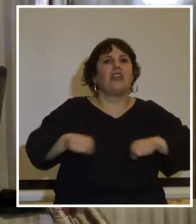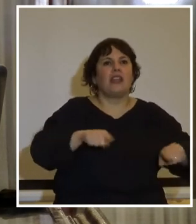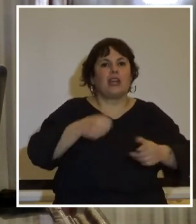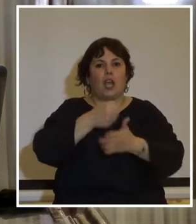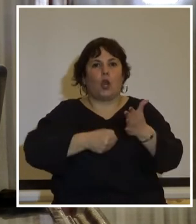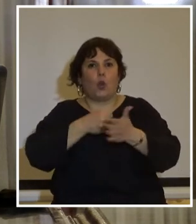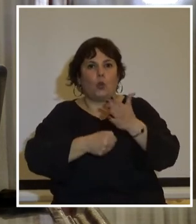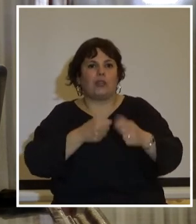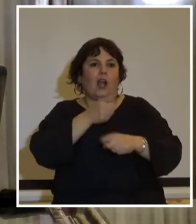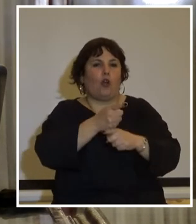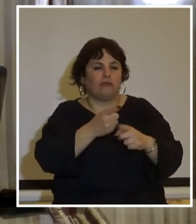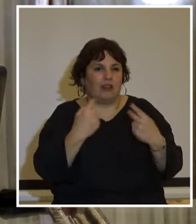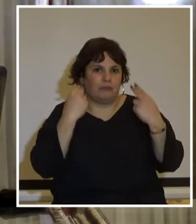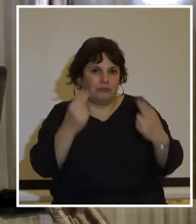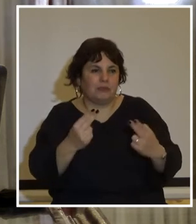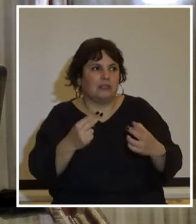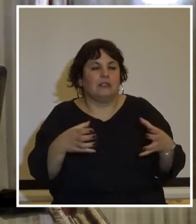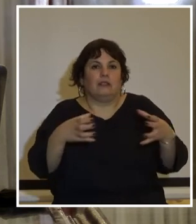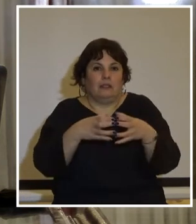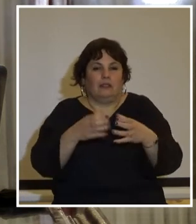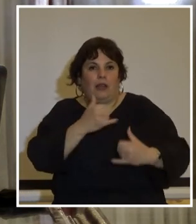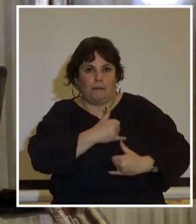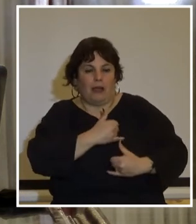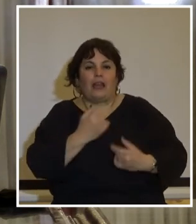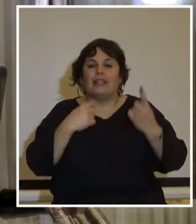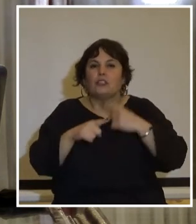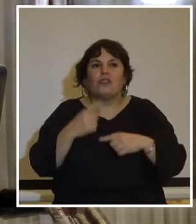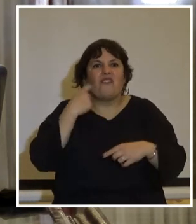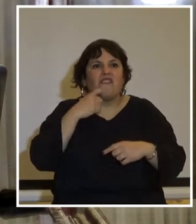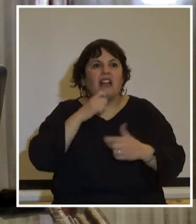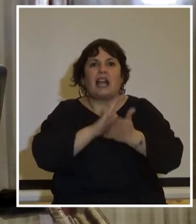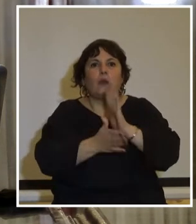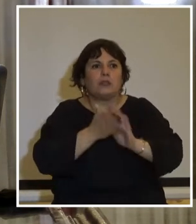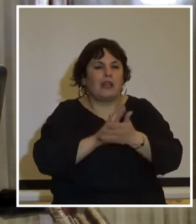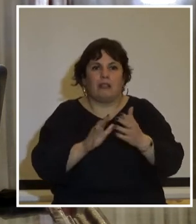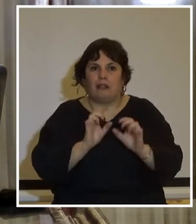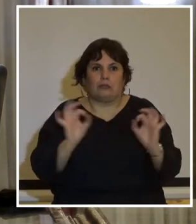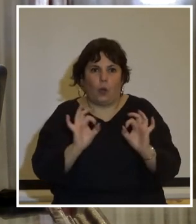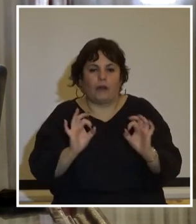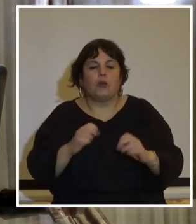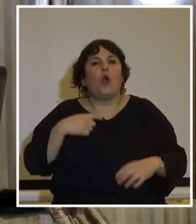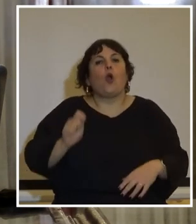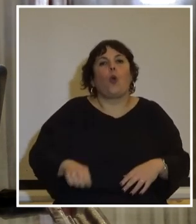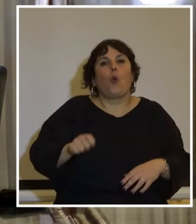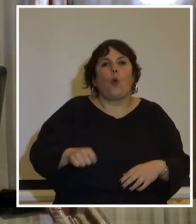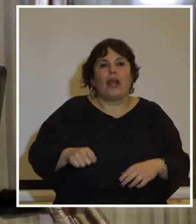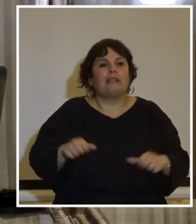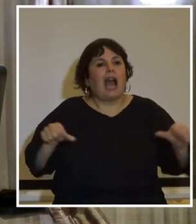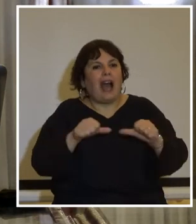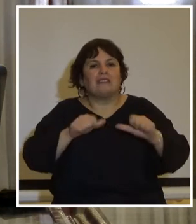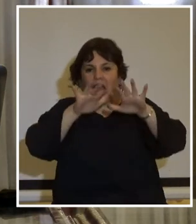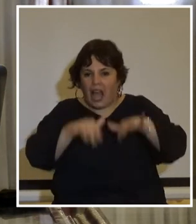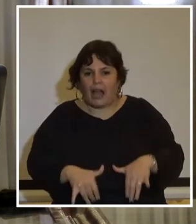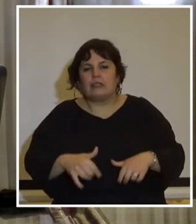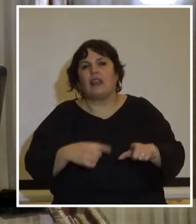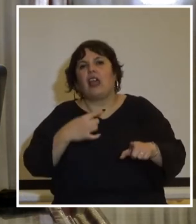contra lo que llamaban sedición es decir las fuerzas armadas por lo que la falta de imparcialidad era evidente los jueces sumariantes elaboraban actas de